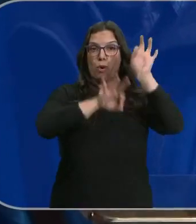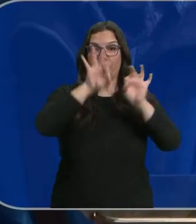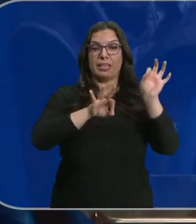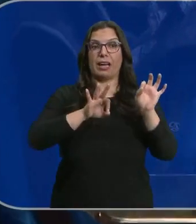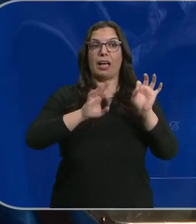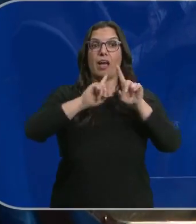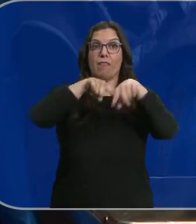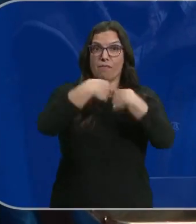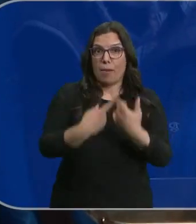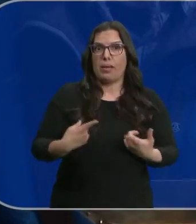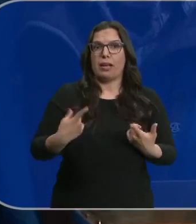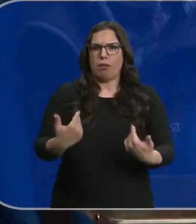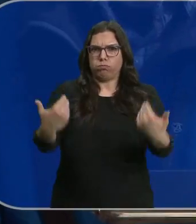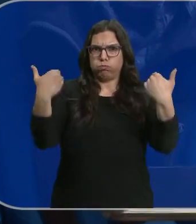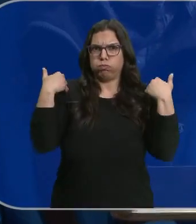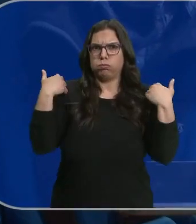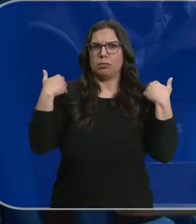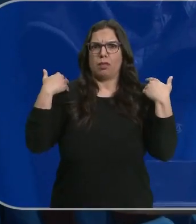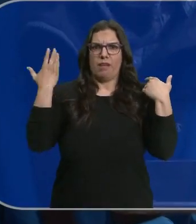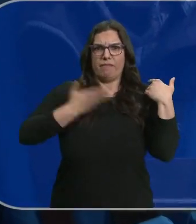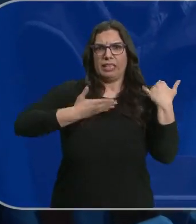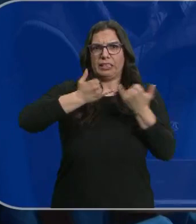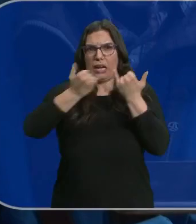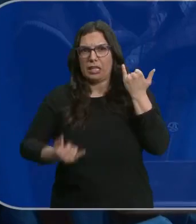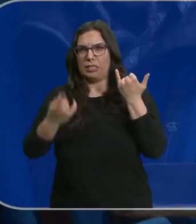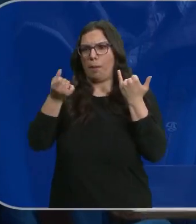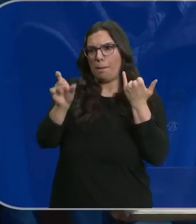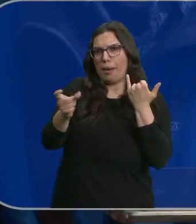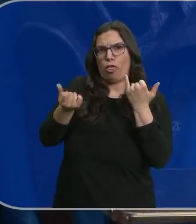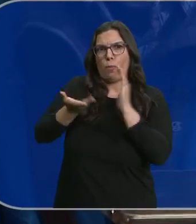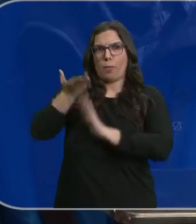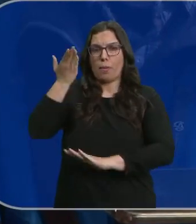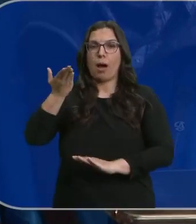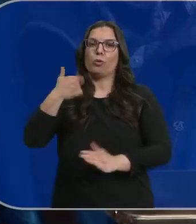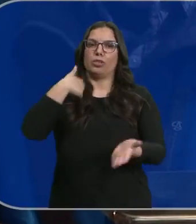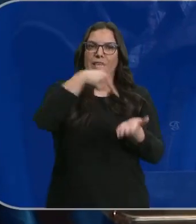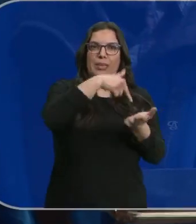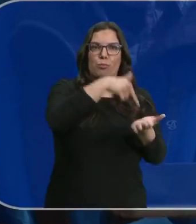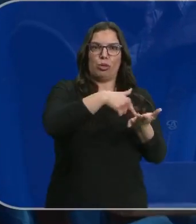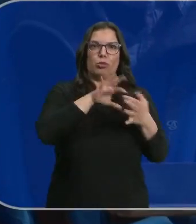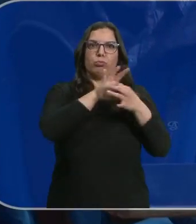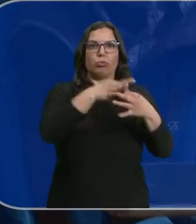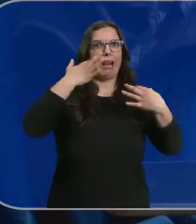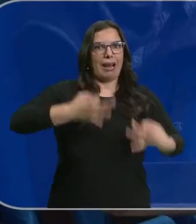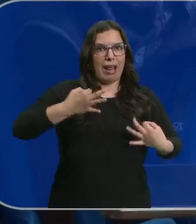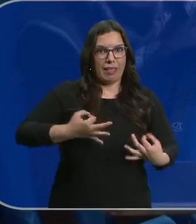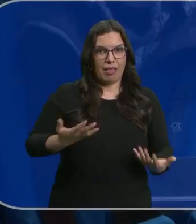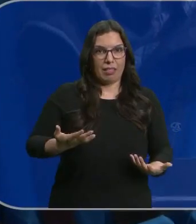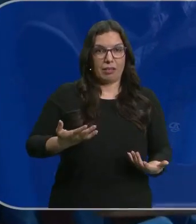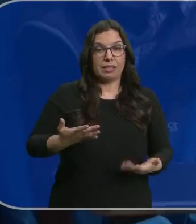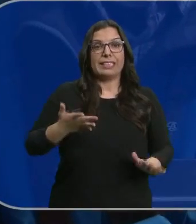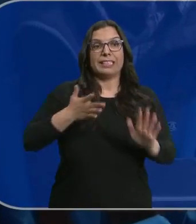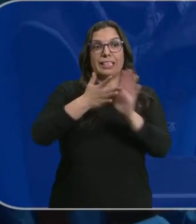estamos cargando con el peso de la crisis, con el peso de la inflación, pues pagáramos los impuestos que realmente nos corresponden. Esto